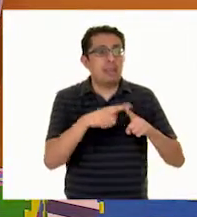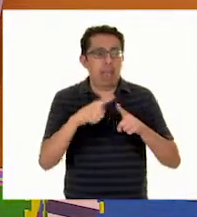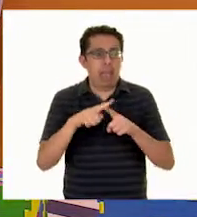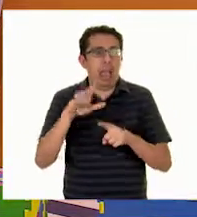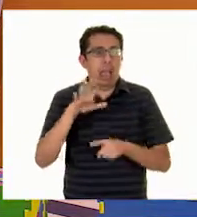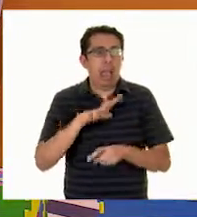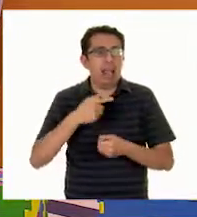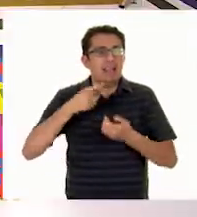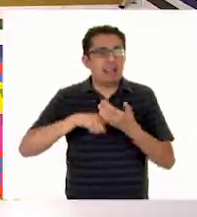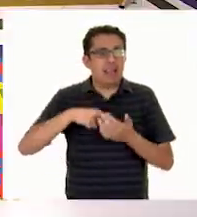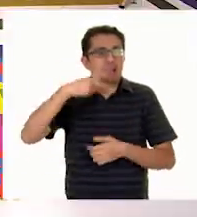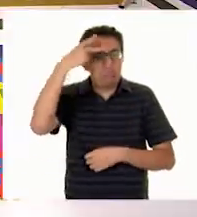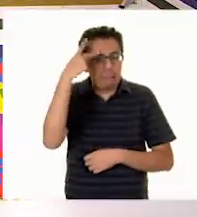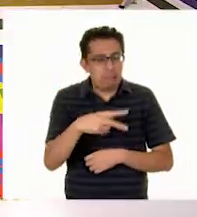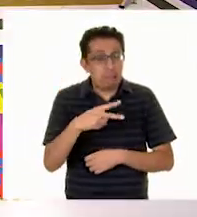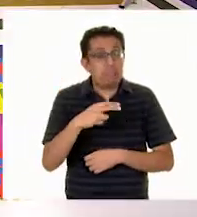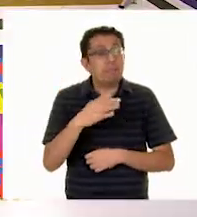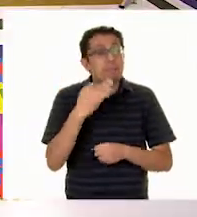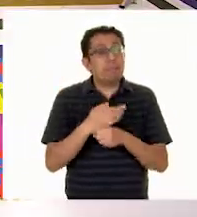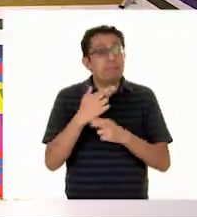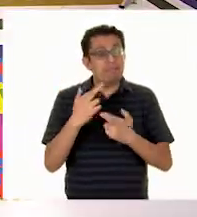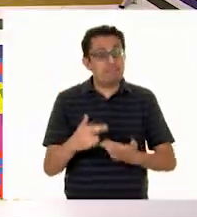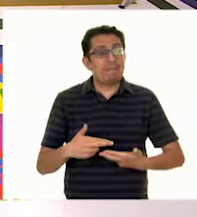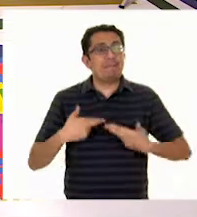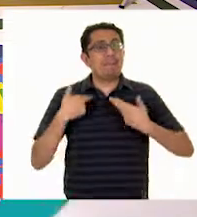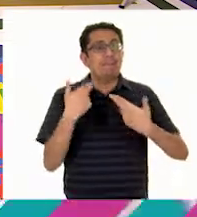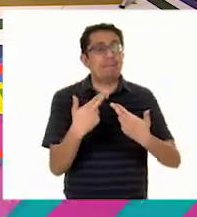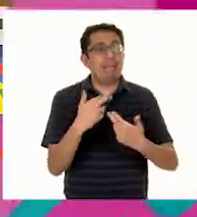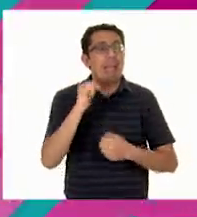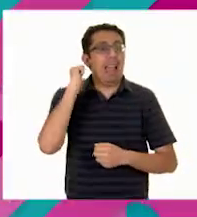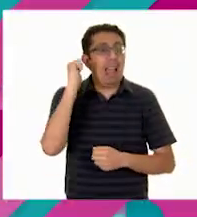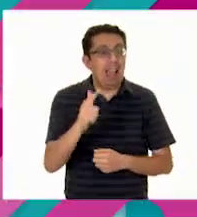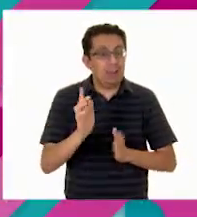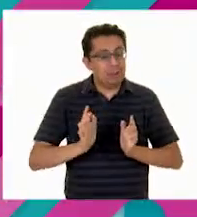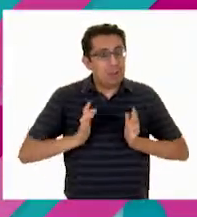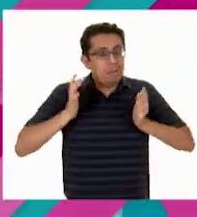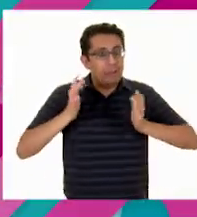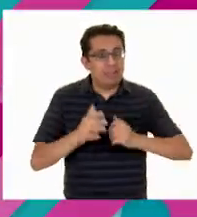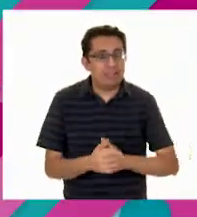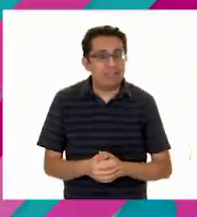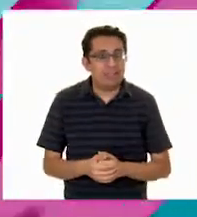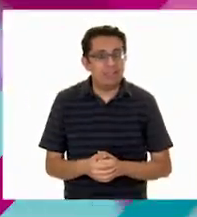Vamos con este regalo Para ustedes A ver Vamos a ver la sorpresa Vamos, vamos